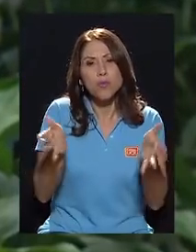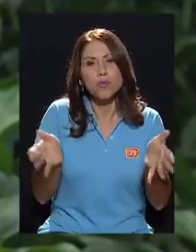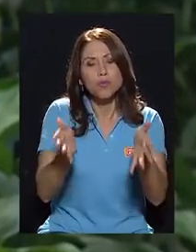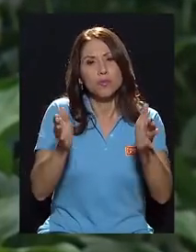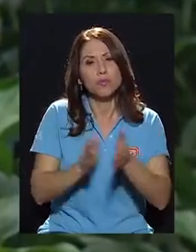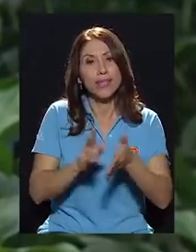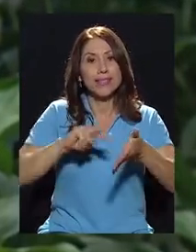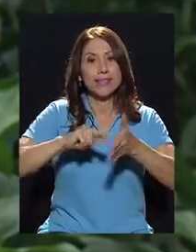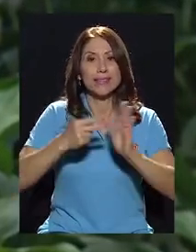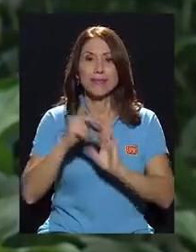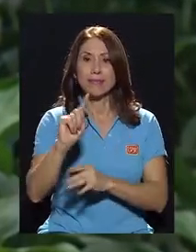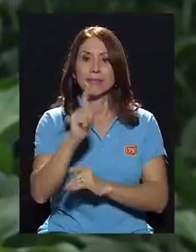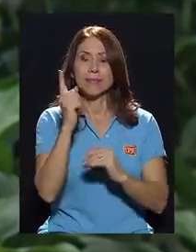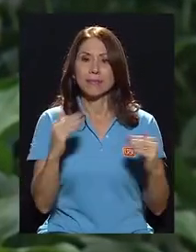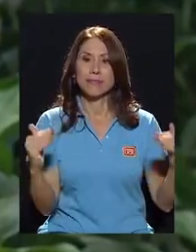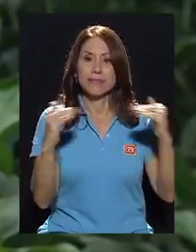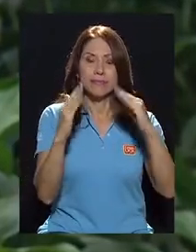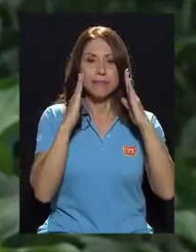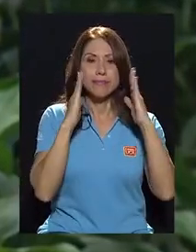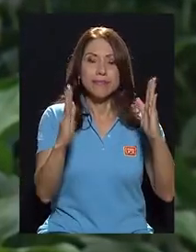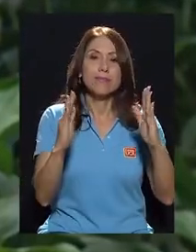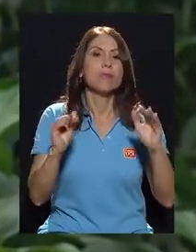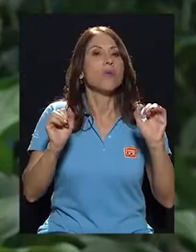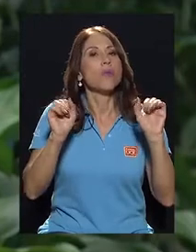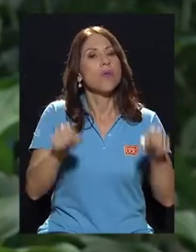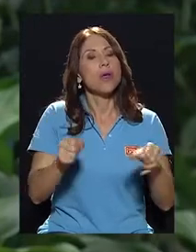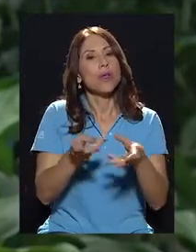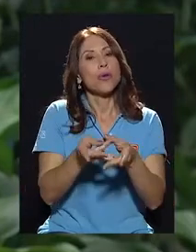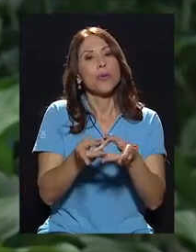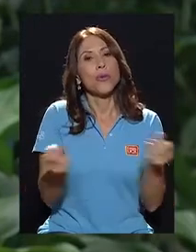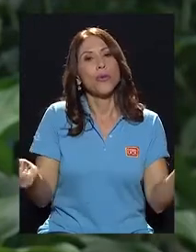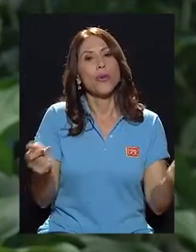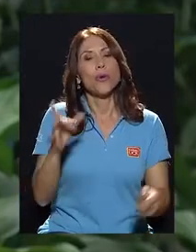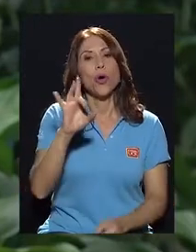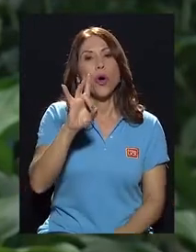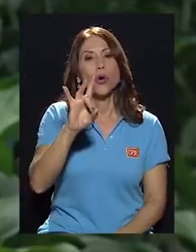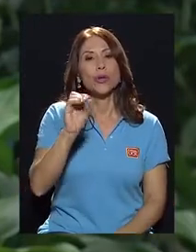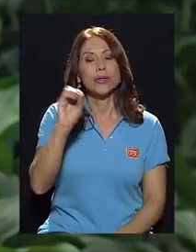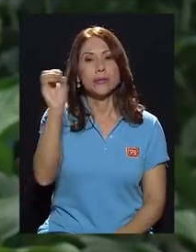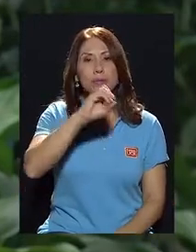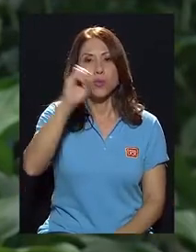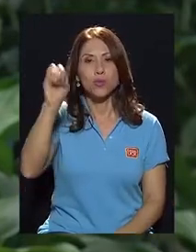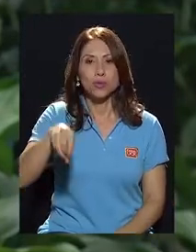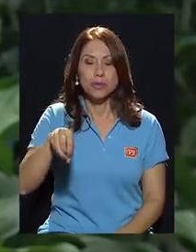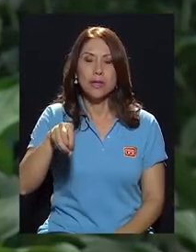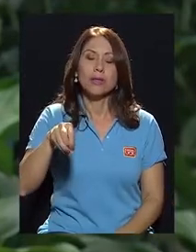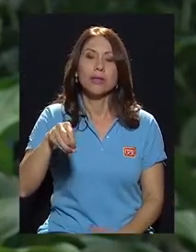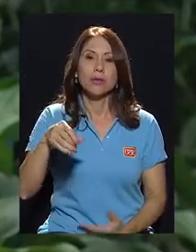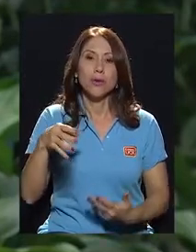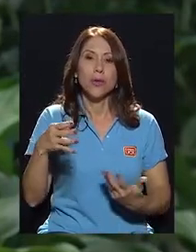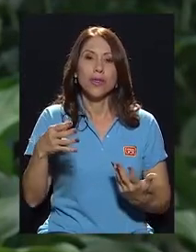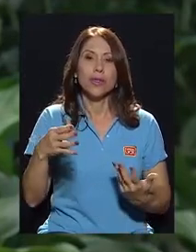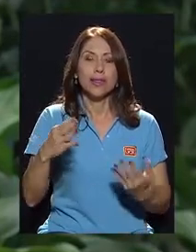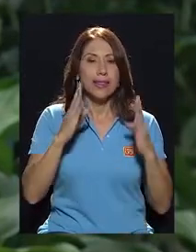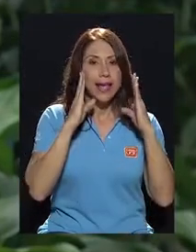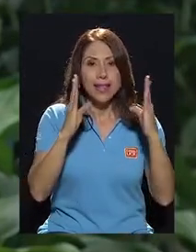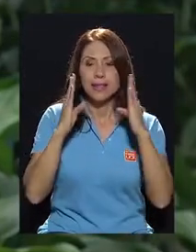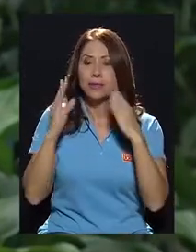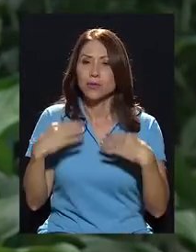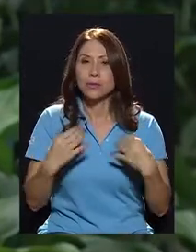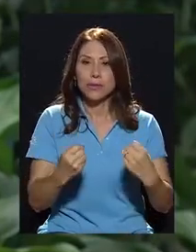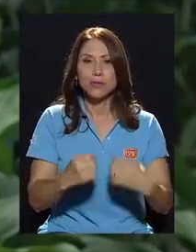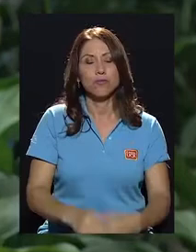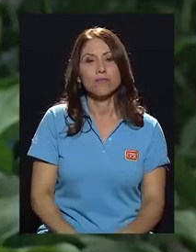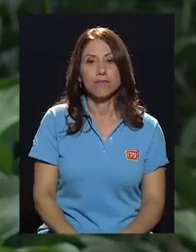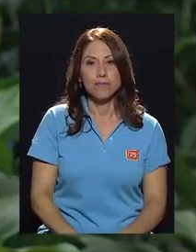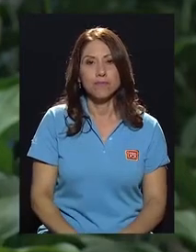O sea, el primer nivel de atención puede resolver el 80% de las atenciones de